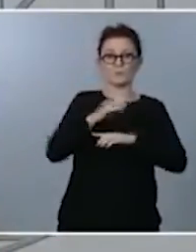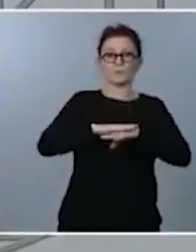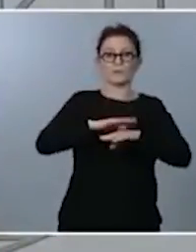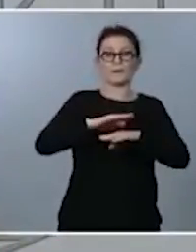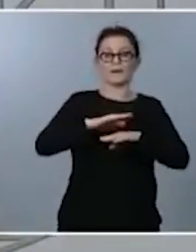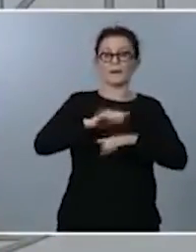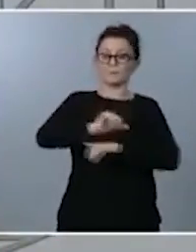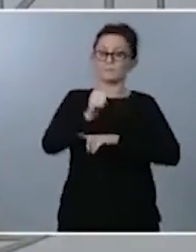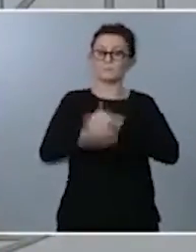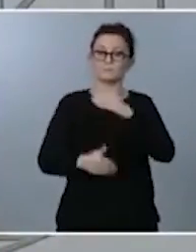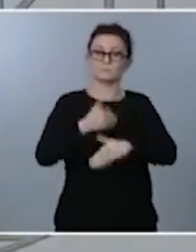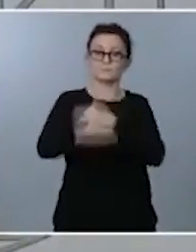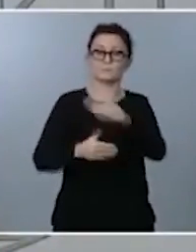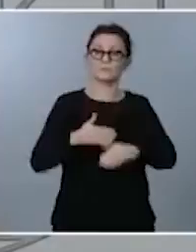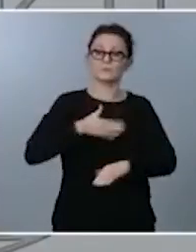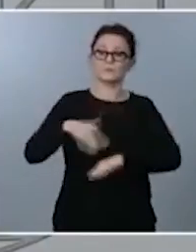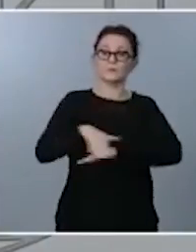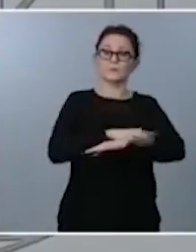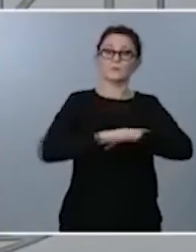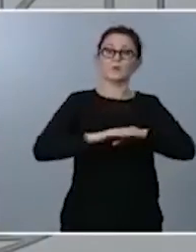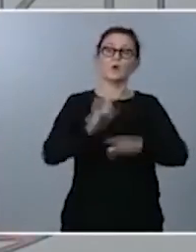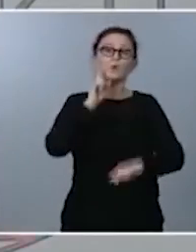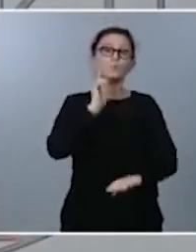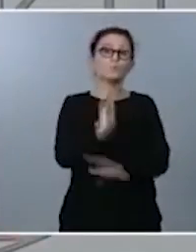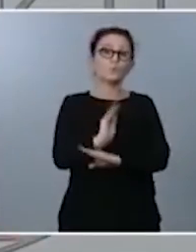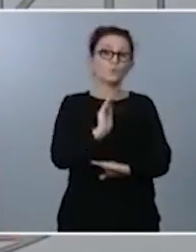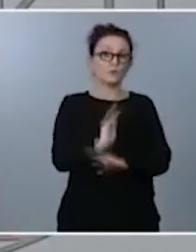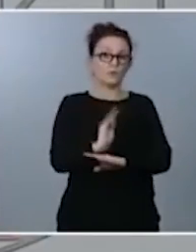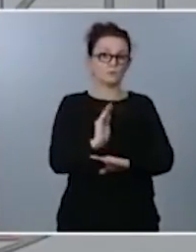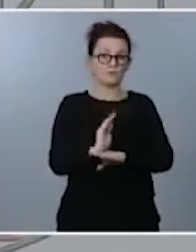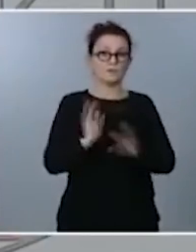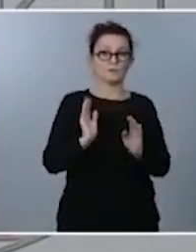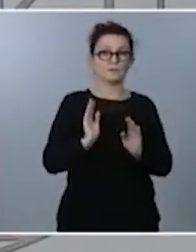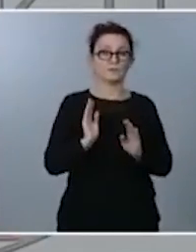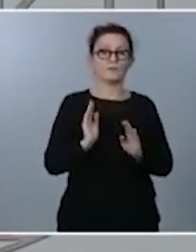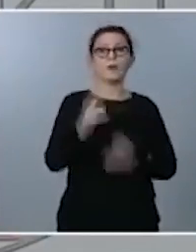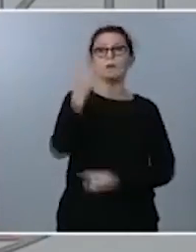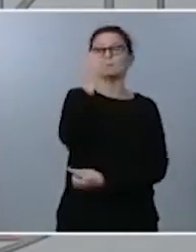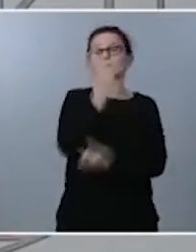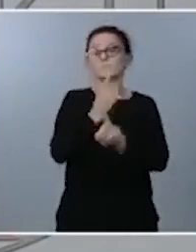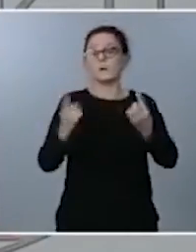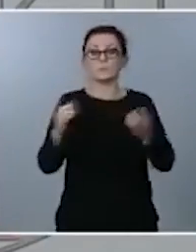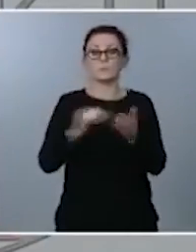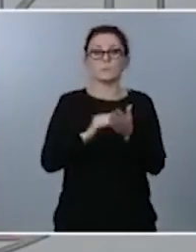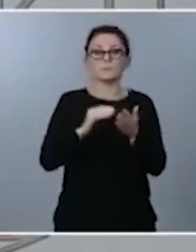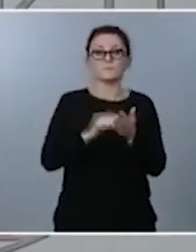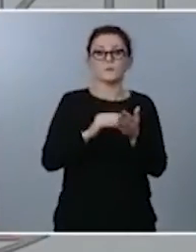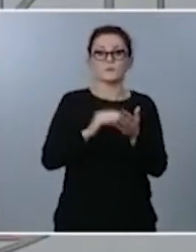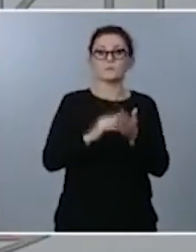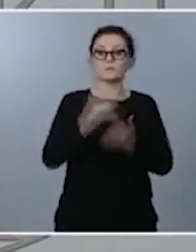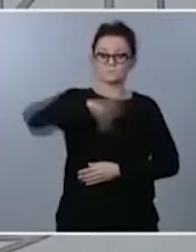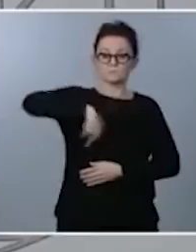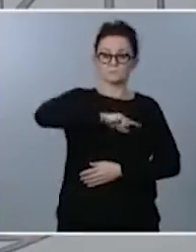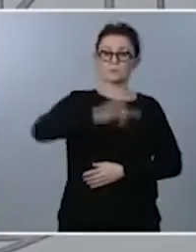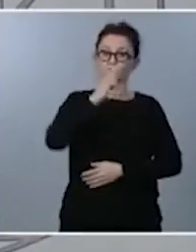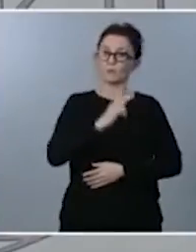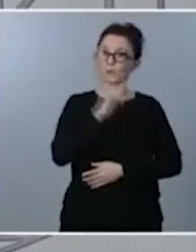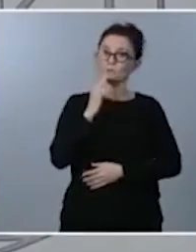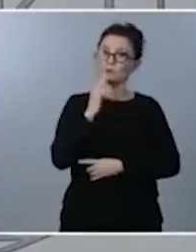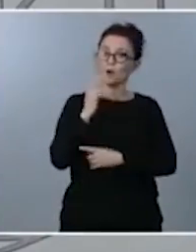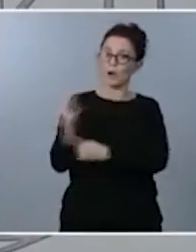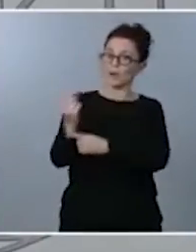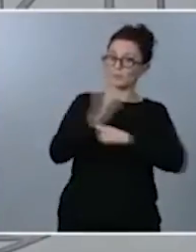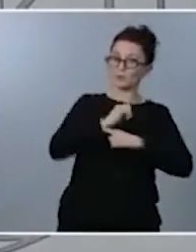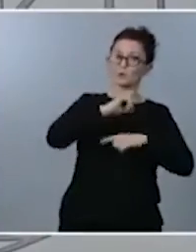con todos los apoyos parlamentarios ya han visto ustedes que en algunas ocasiones hemos tenido el compromiso de apoyo y posteriormente ha habido